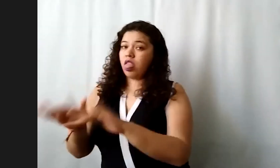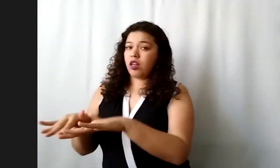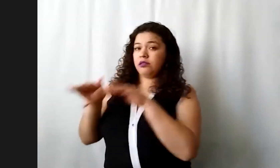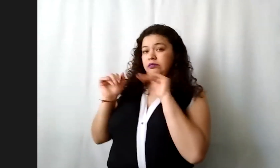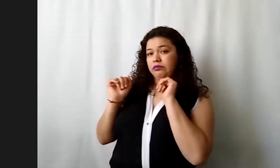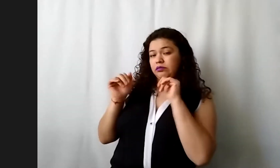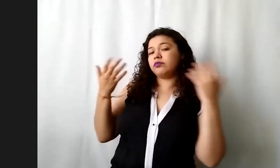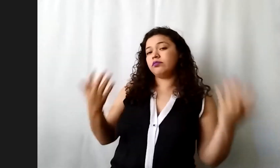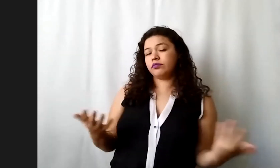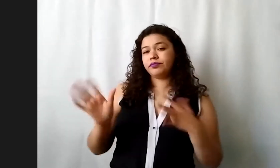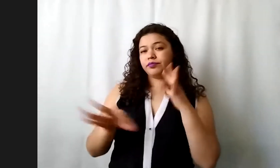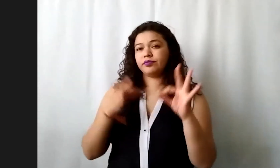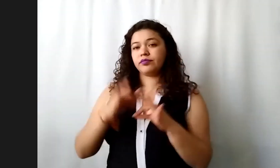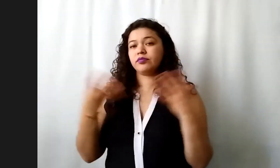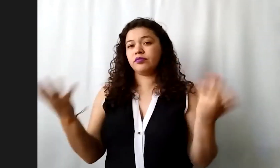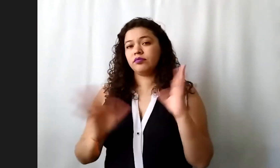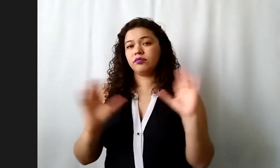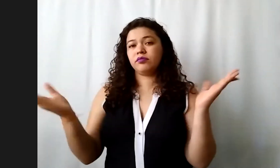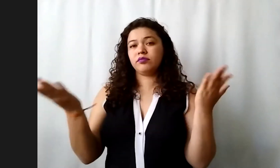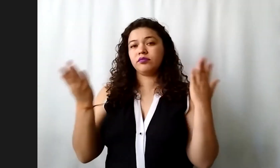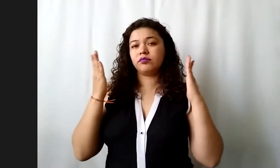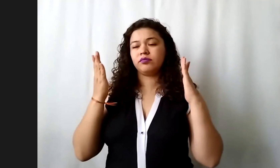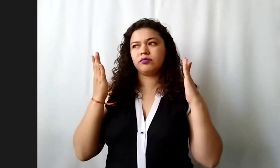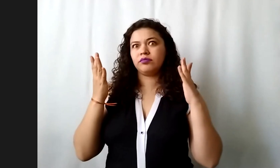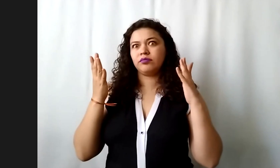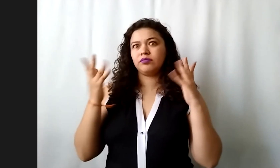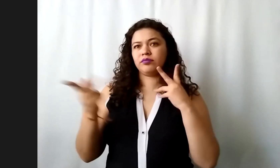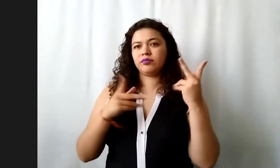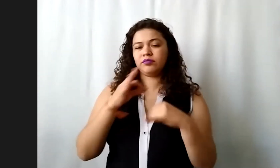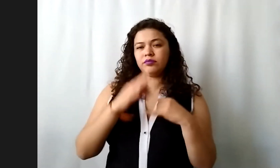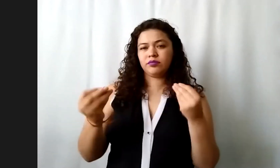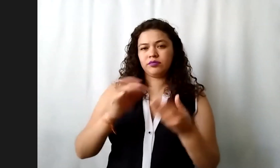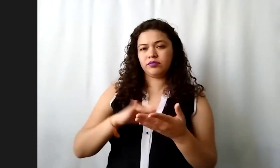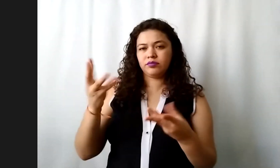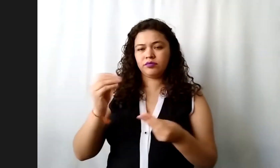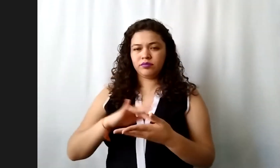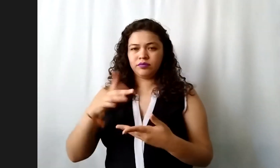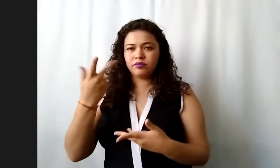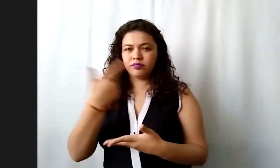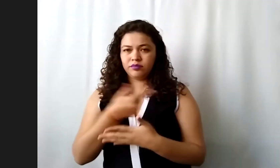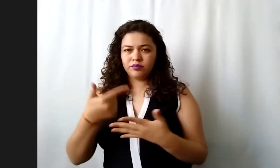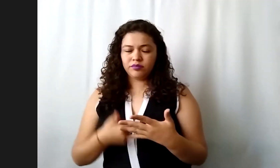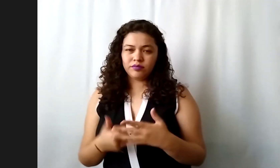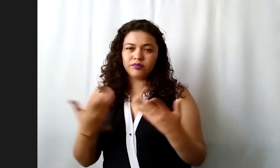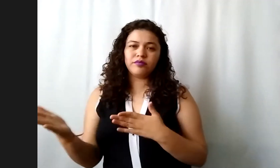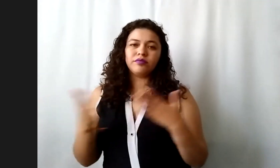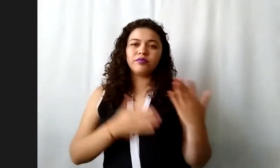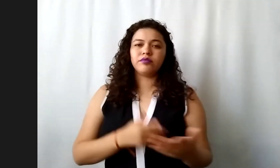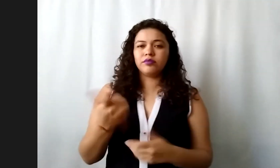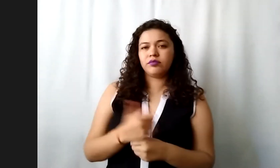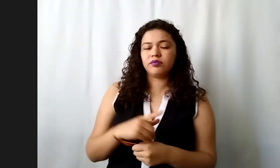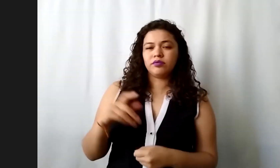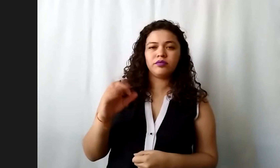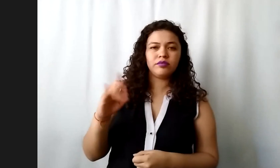perfecto pues bueno esas serían todas las preguntas para la parte financiera le agradezco mucho contadora y pasamos con el licenciado